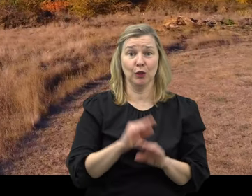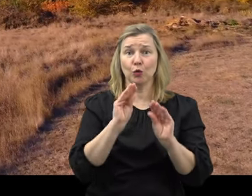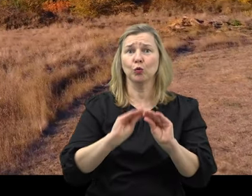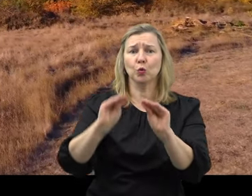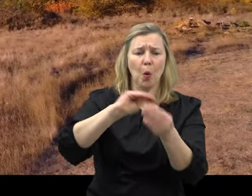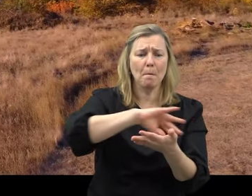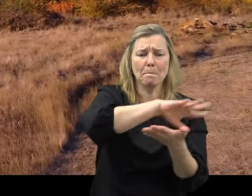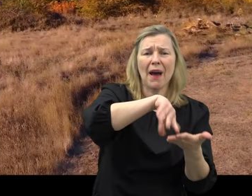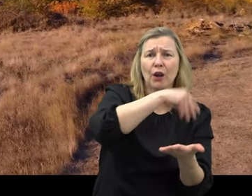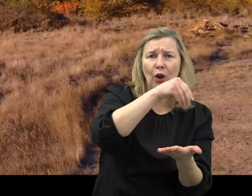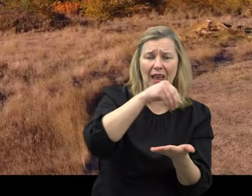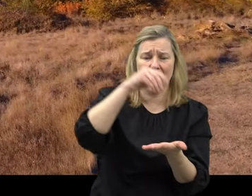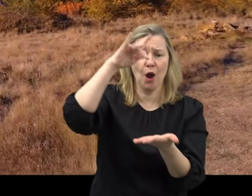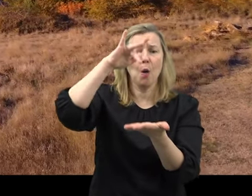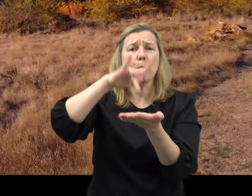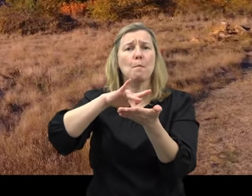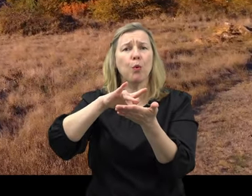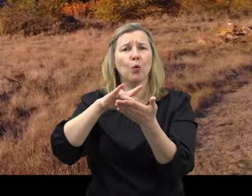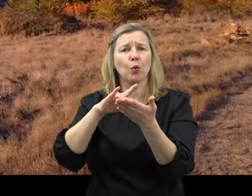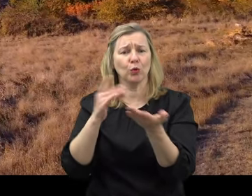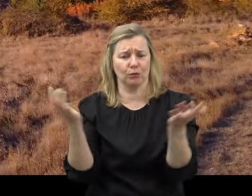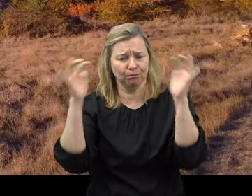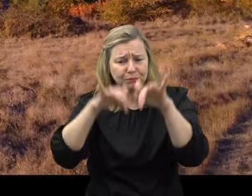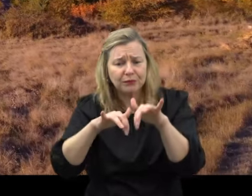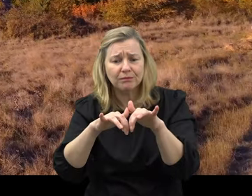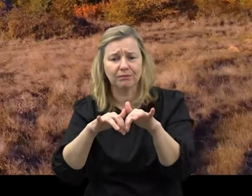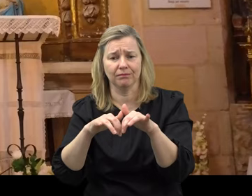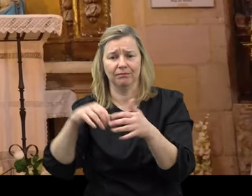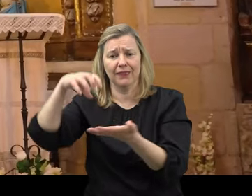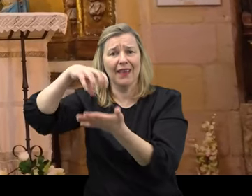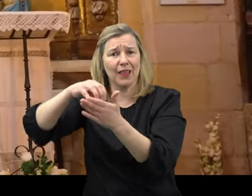tu punto de encuentro, tu templo de referencia.